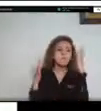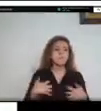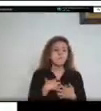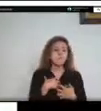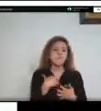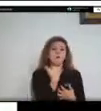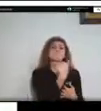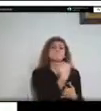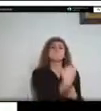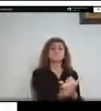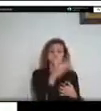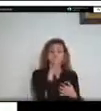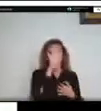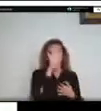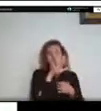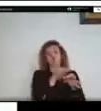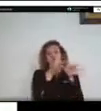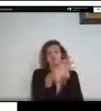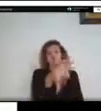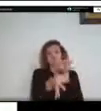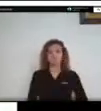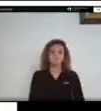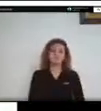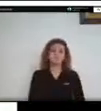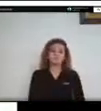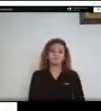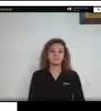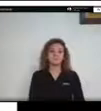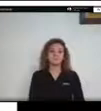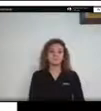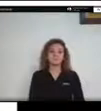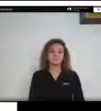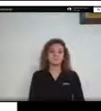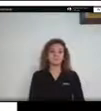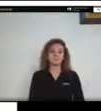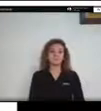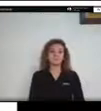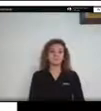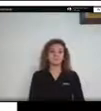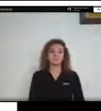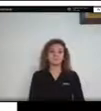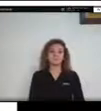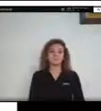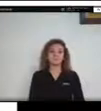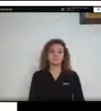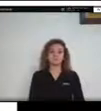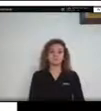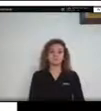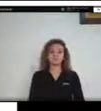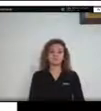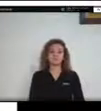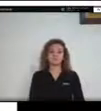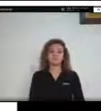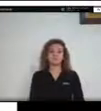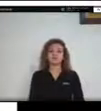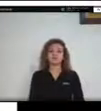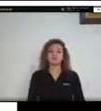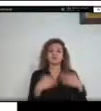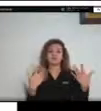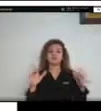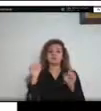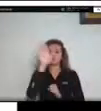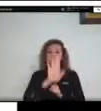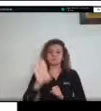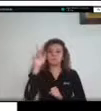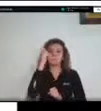Entonces, para iniciar y para entrar en contexto, es importante conocer nuestro territorio, el departamento del META, el cual hace